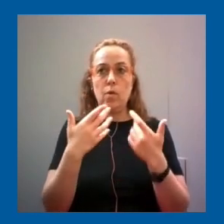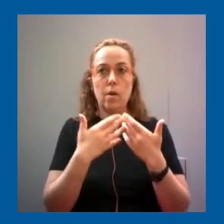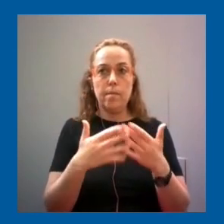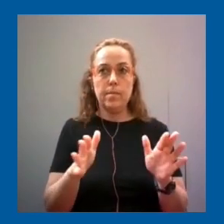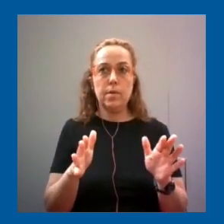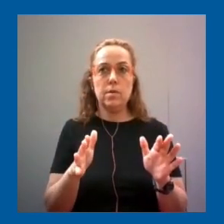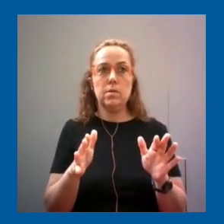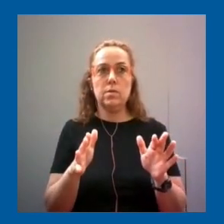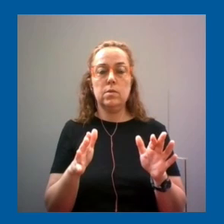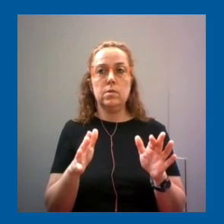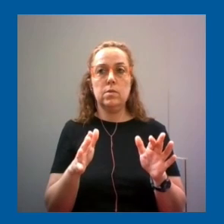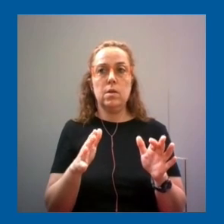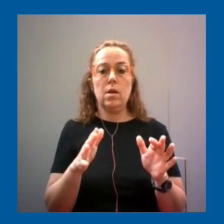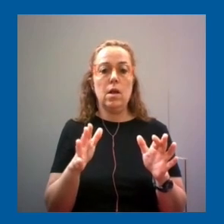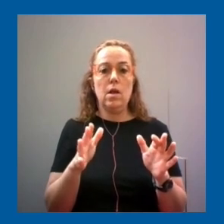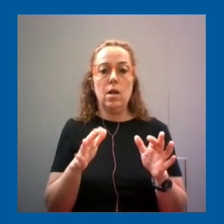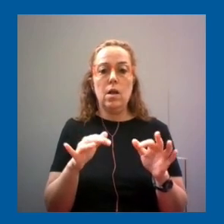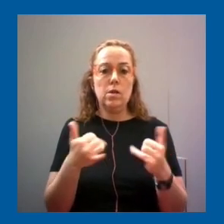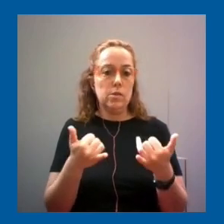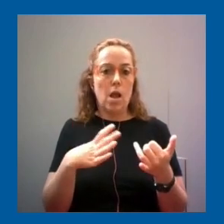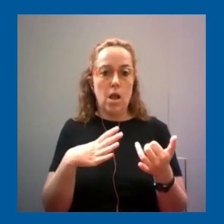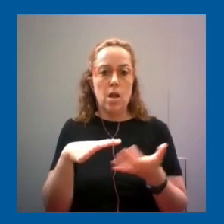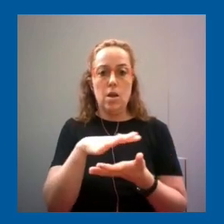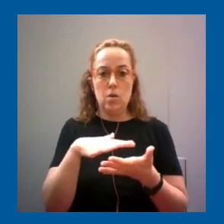curricular de la formación.